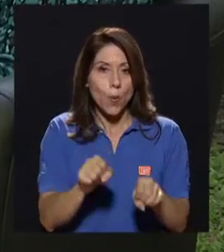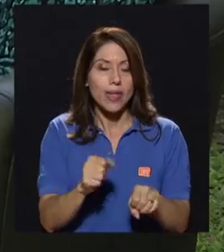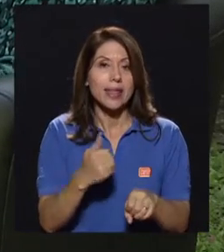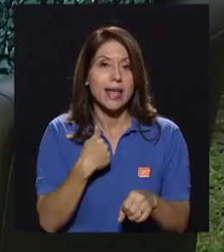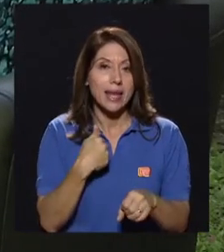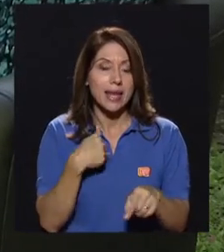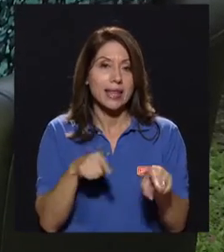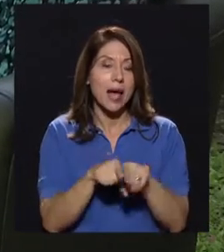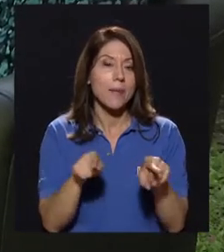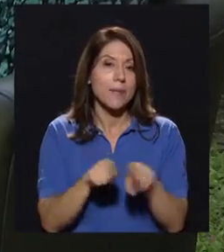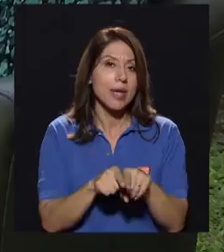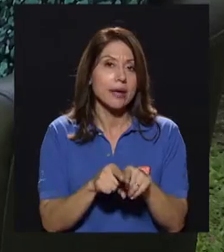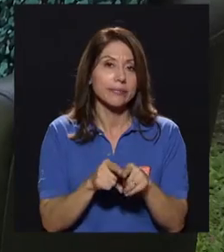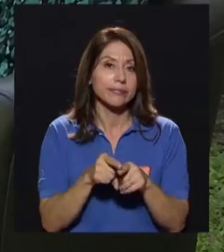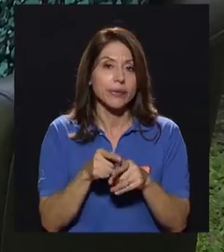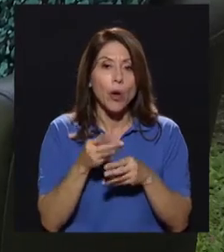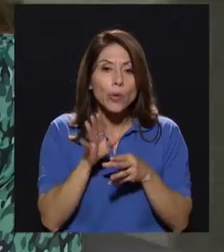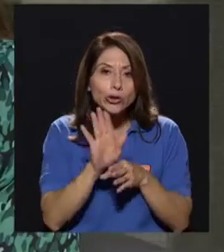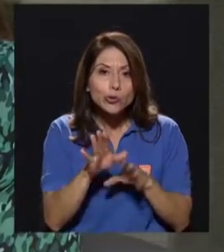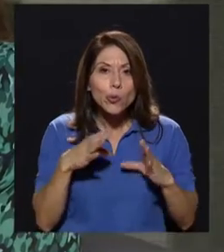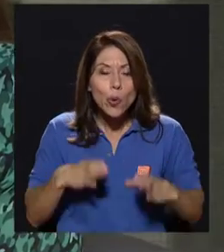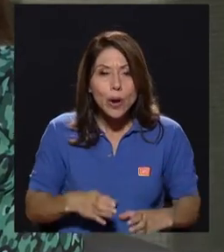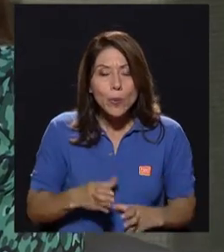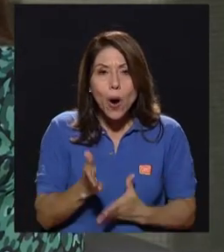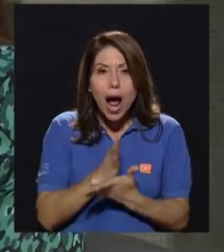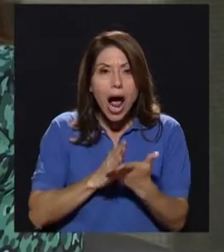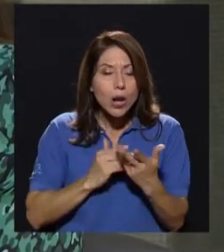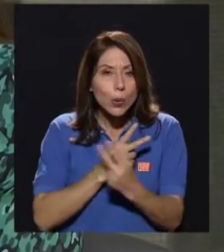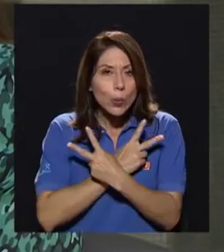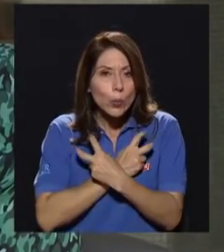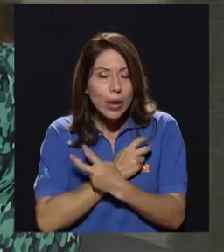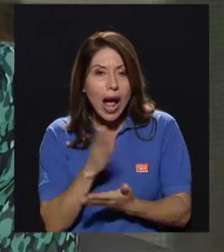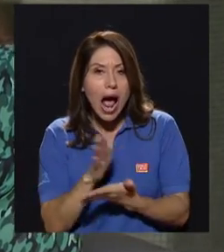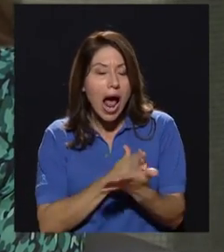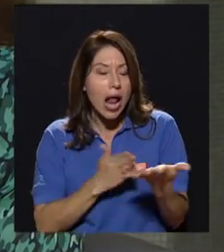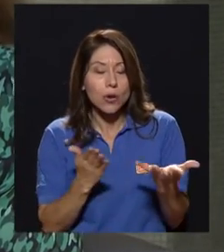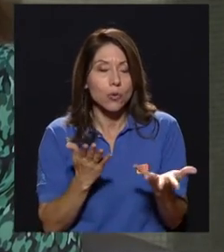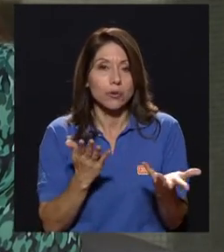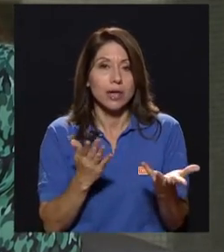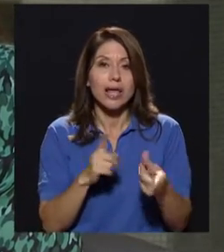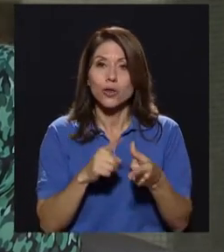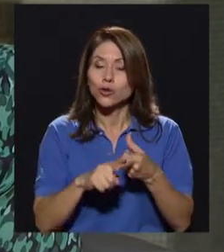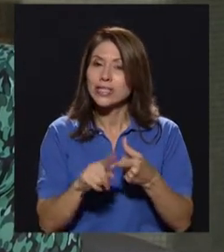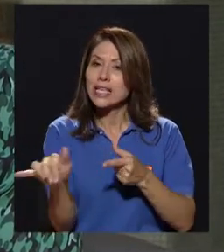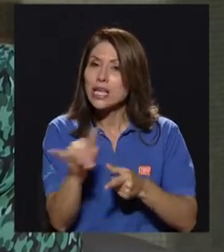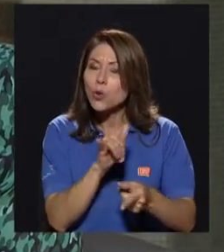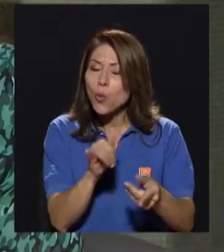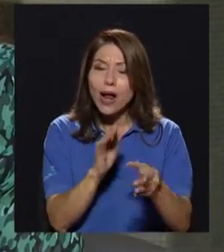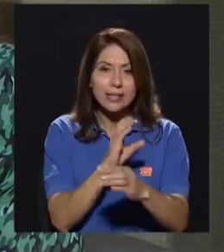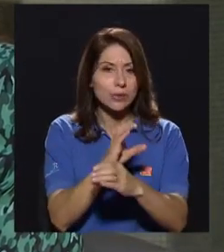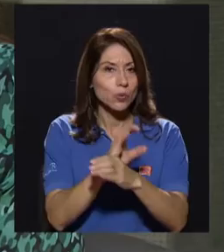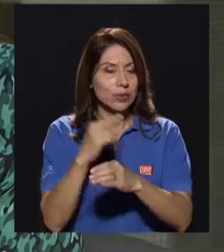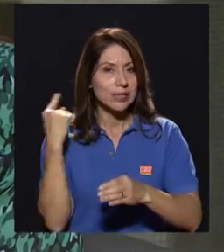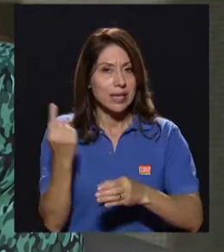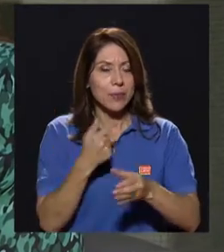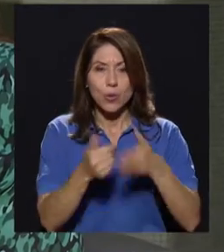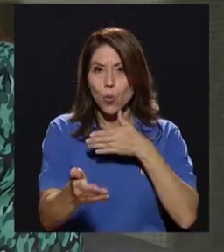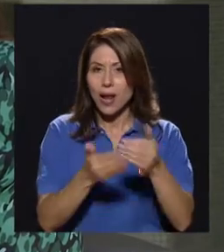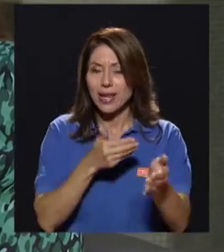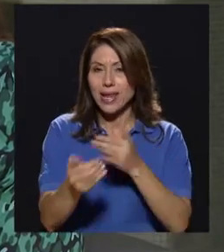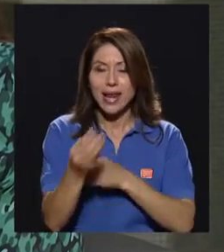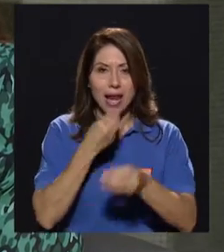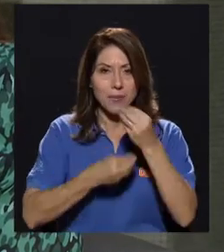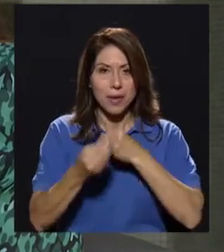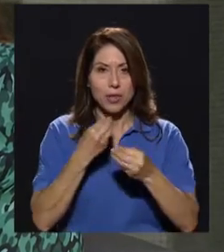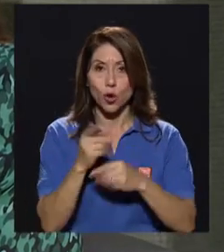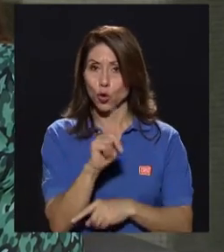presencia de plaguicida o de sustancias que son indeseables. Entonces, como todo, como cualquier alimento, no solo por ser insectos,